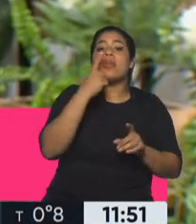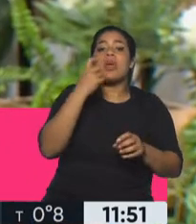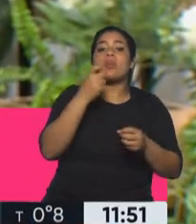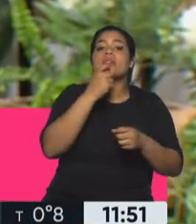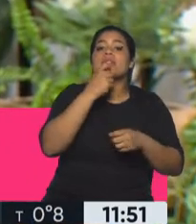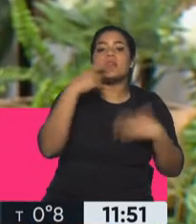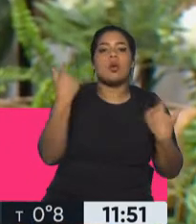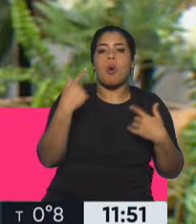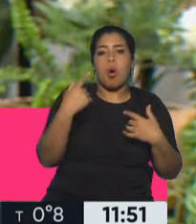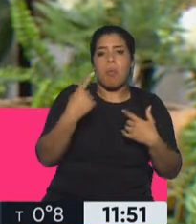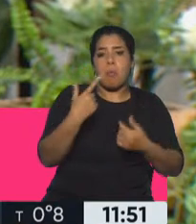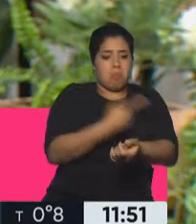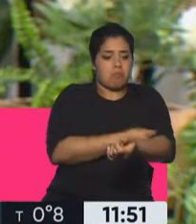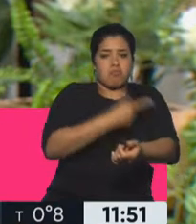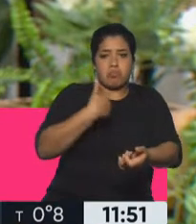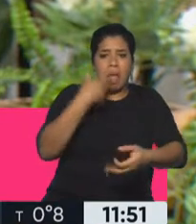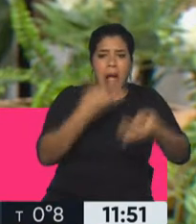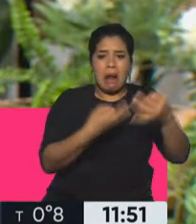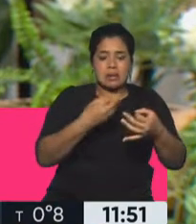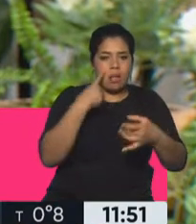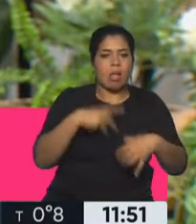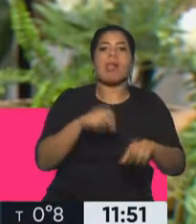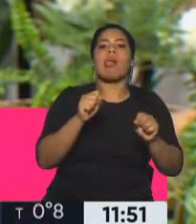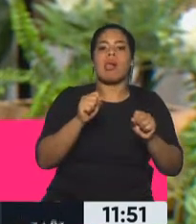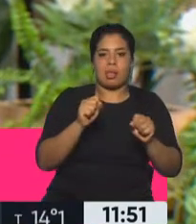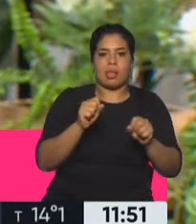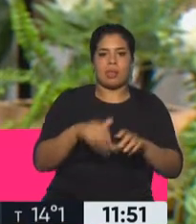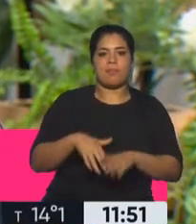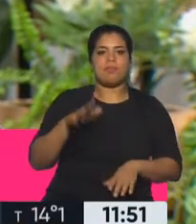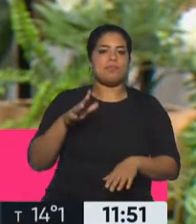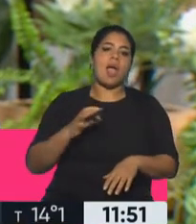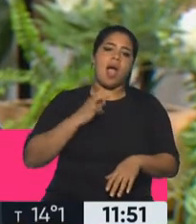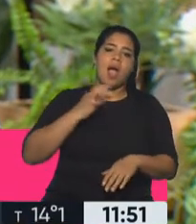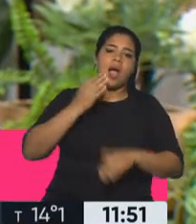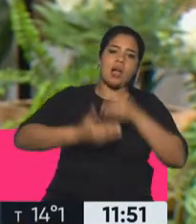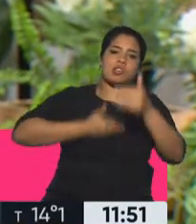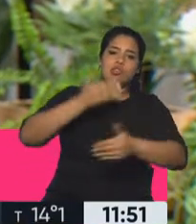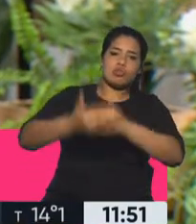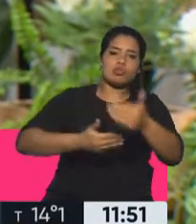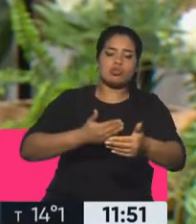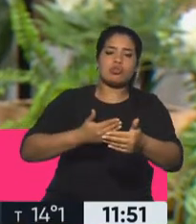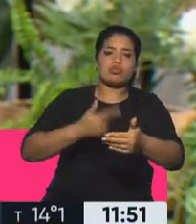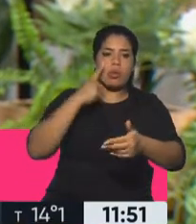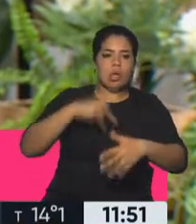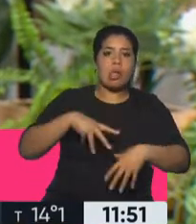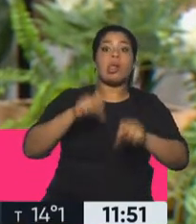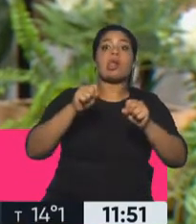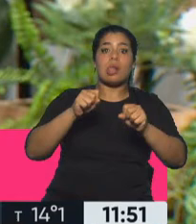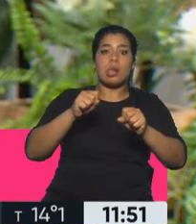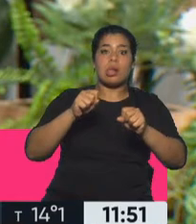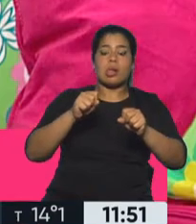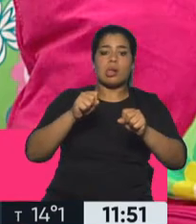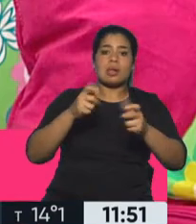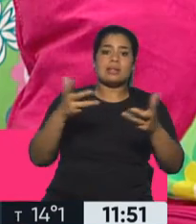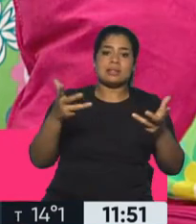contaba Caro, de las manifestaciones que se presentan muchos años después de haberla adquirido. Y por ahí ya está claro,